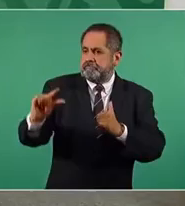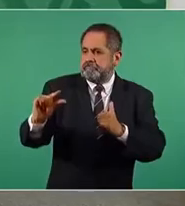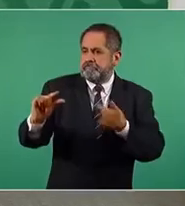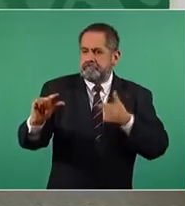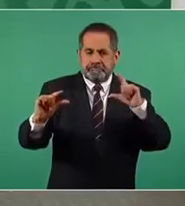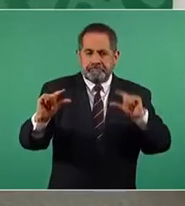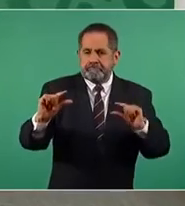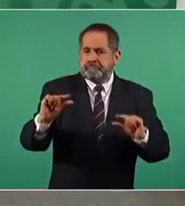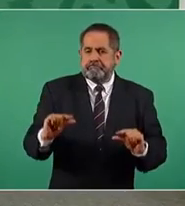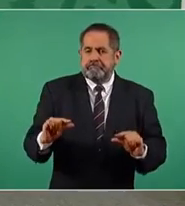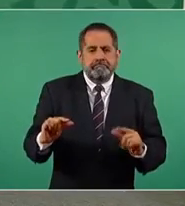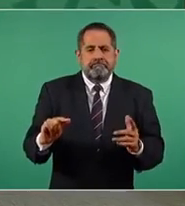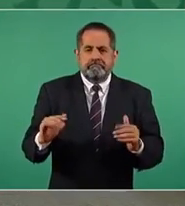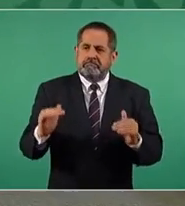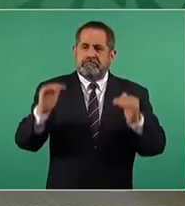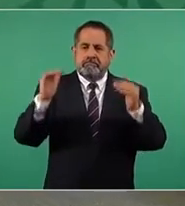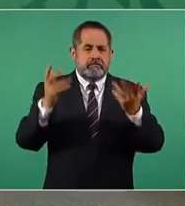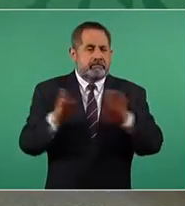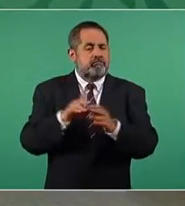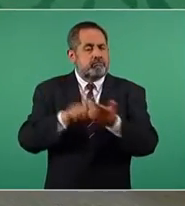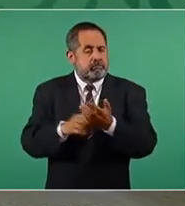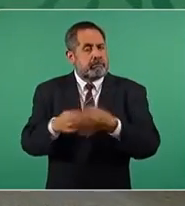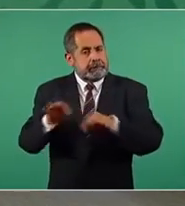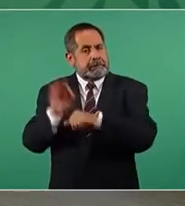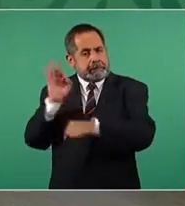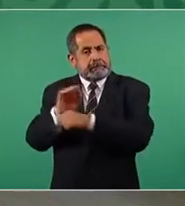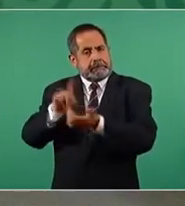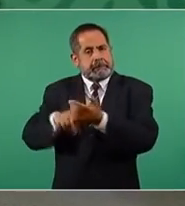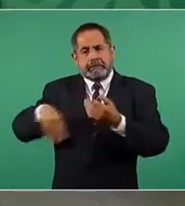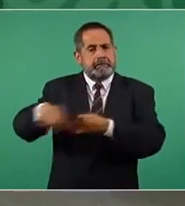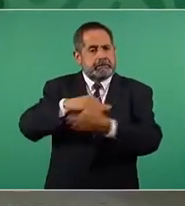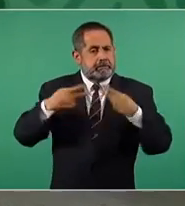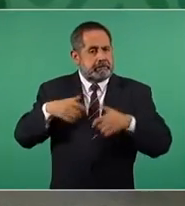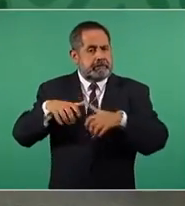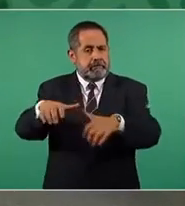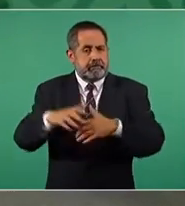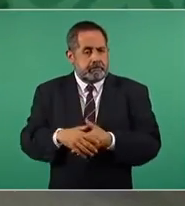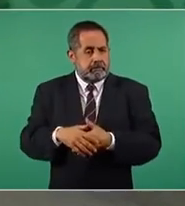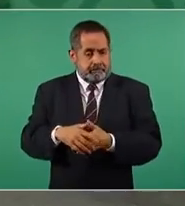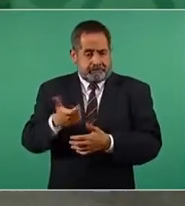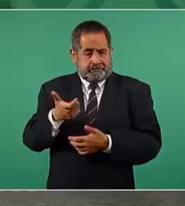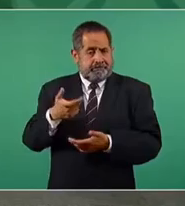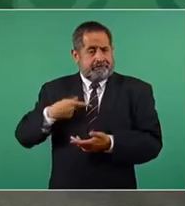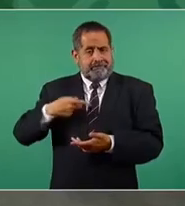bienestar del pueblo. Es la economía popular,